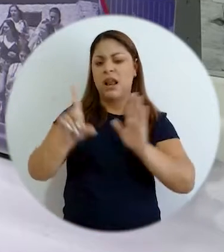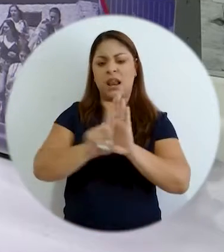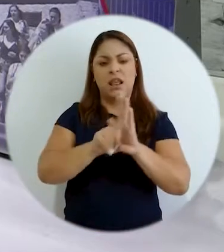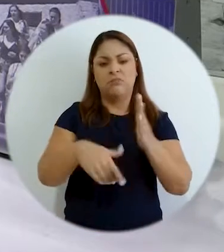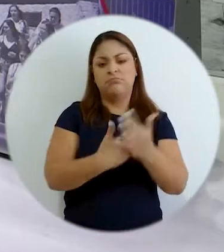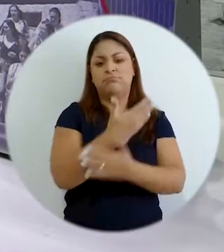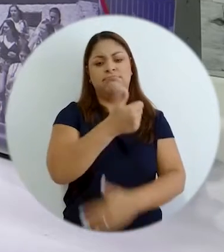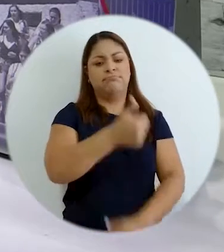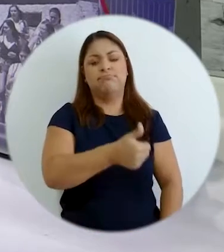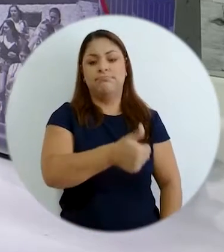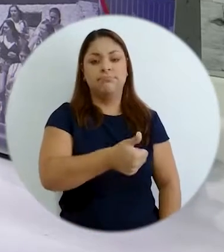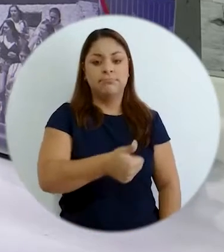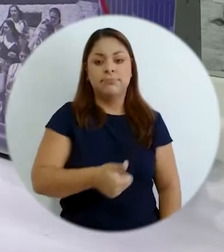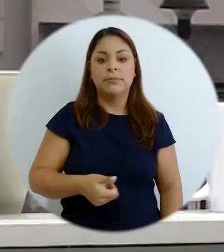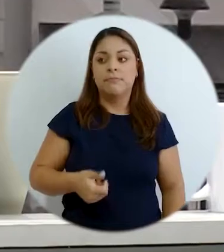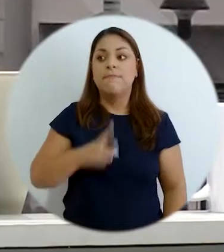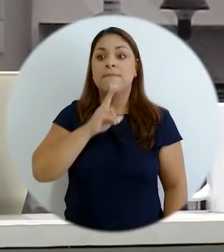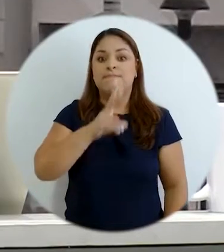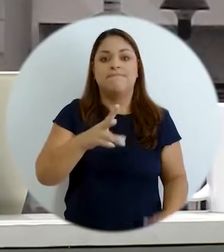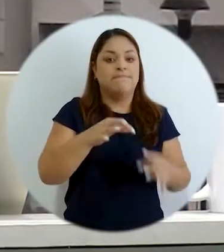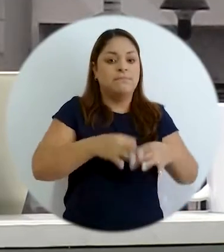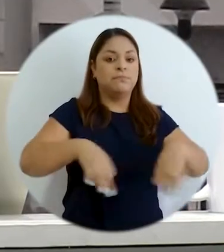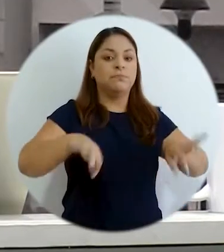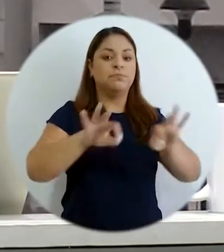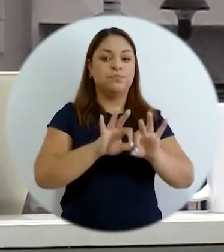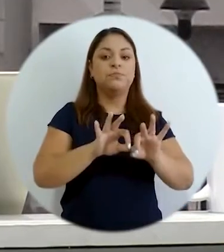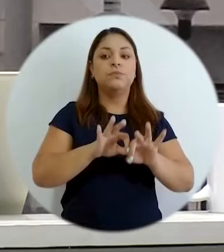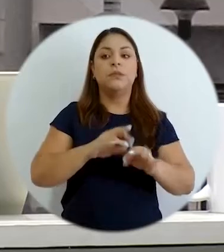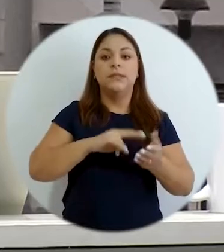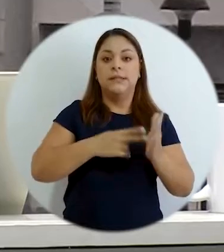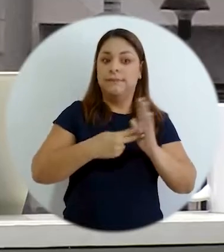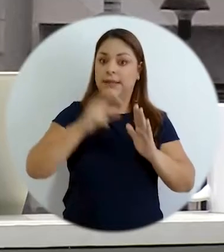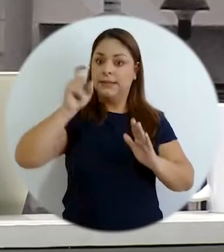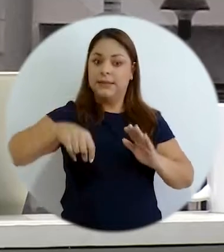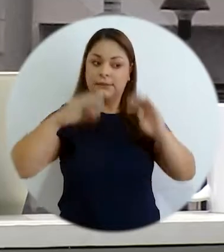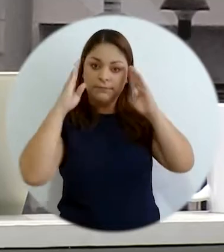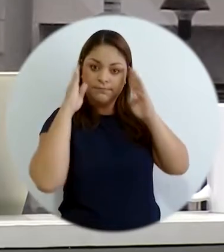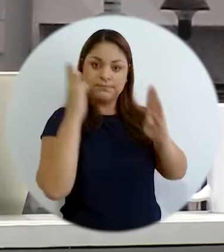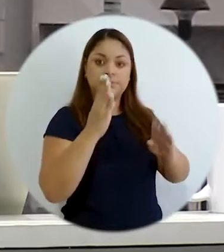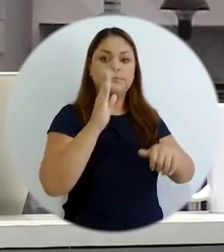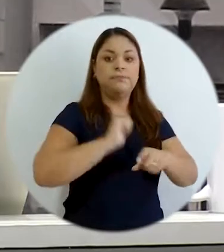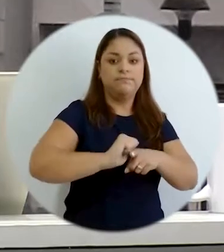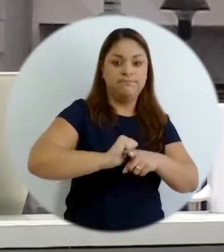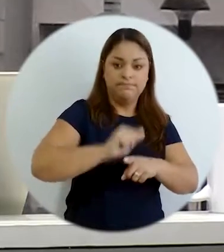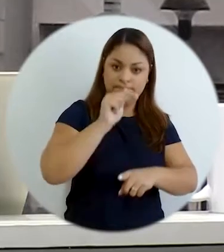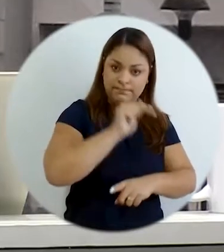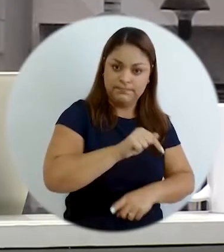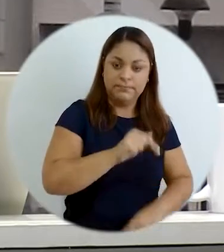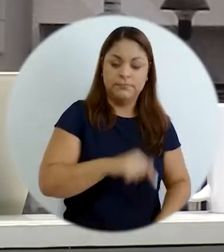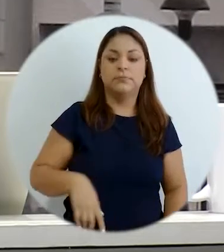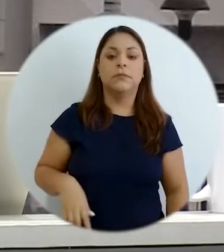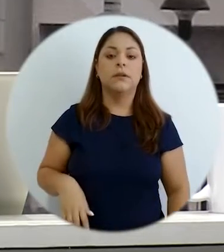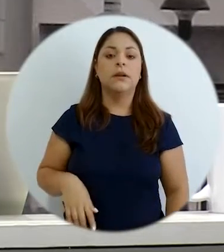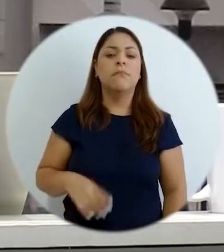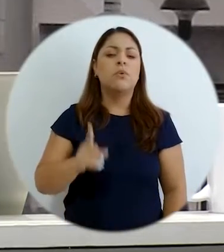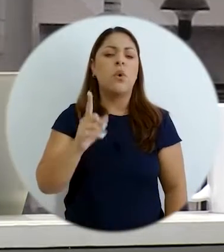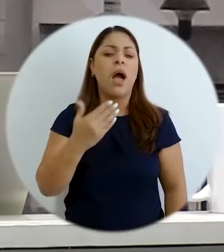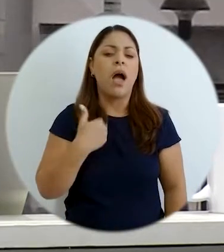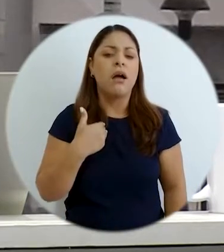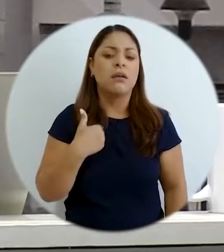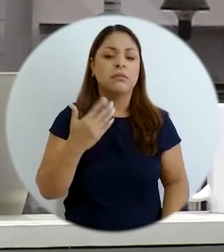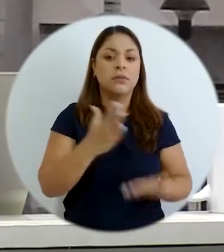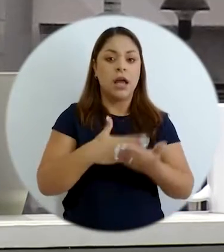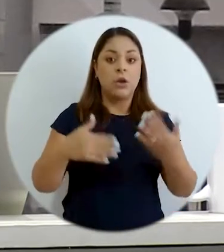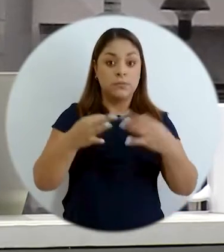de esta ley que como dijo bien compañero Melmin es vinculante significa que es de acatamiento pero hay un